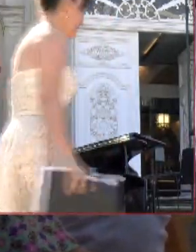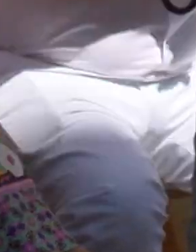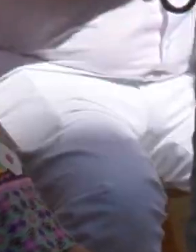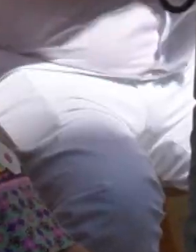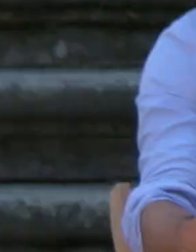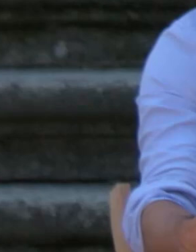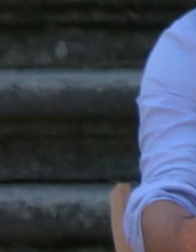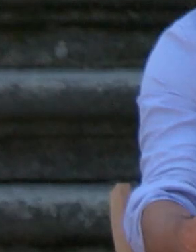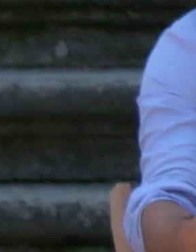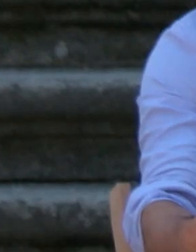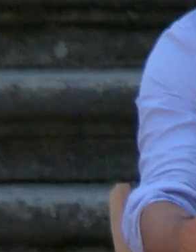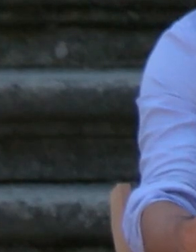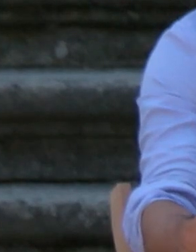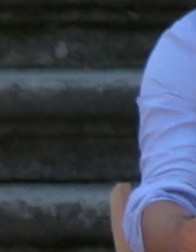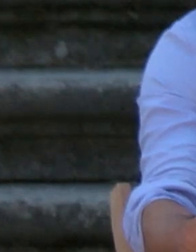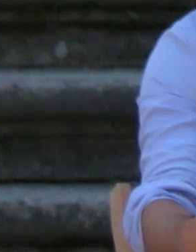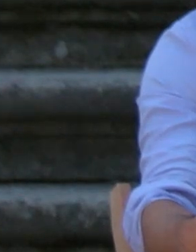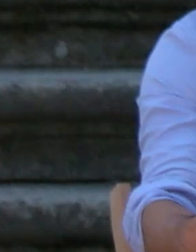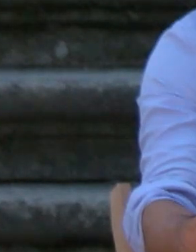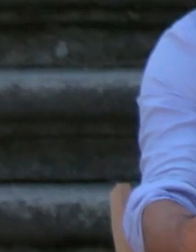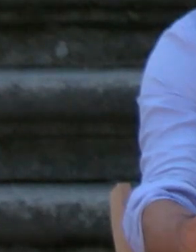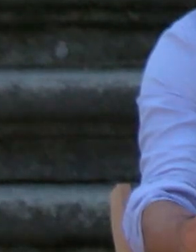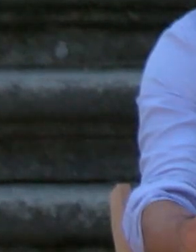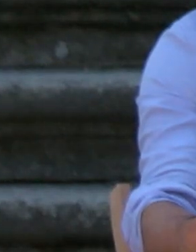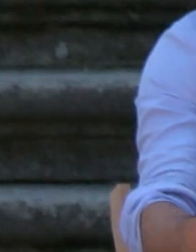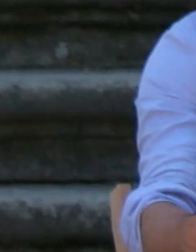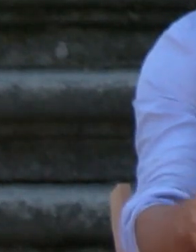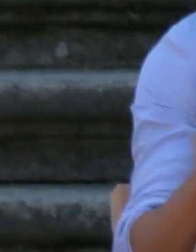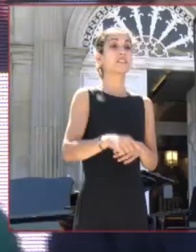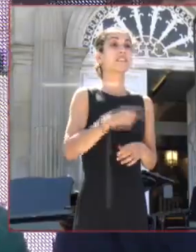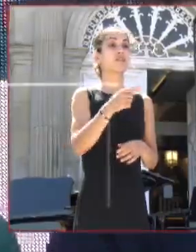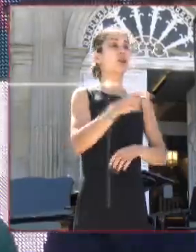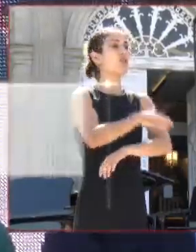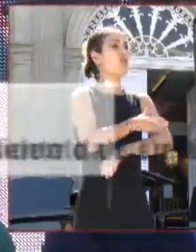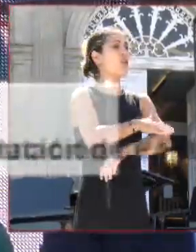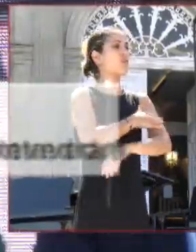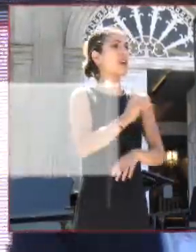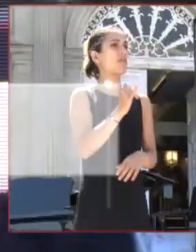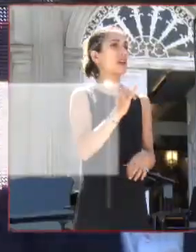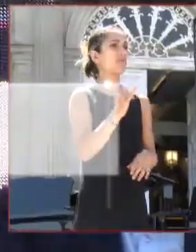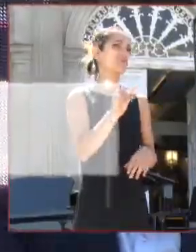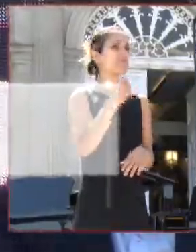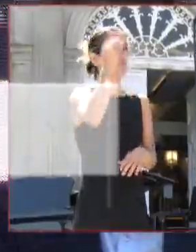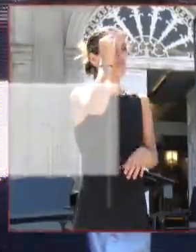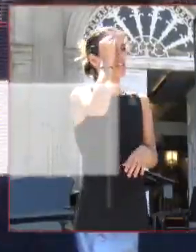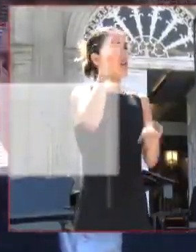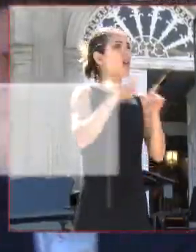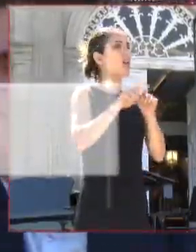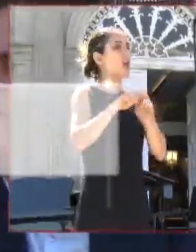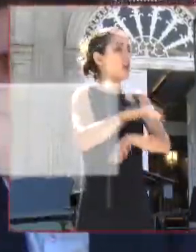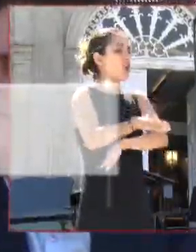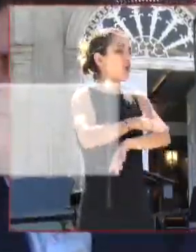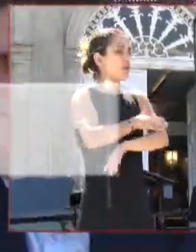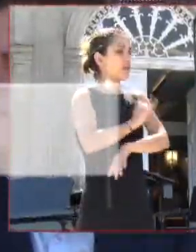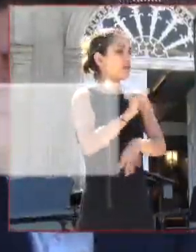algúns dos compromisos que adquiriron coa cidadanía. Temos un goberno que creo que é exemplar no sentido